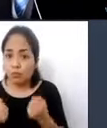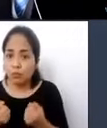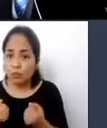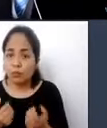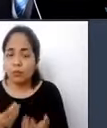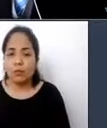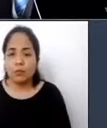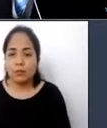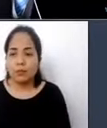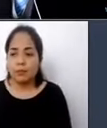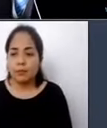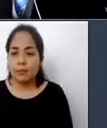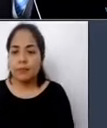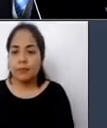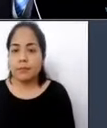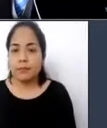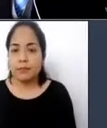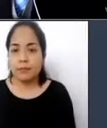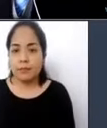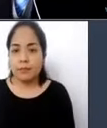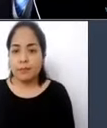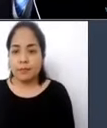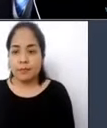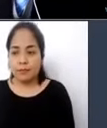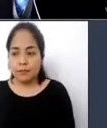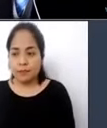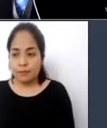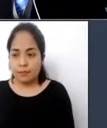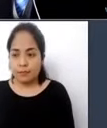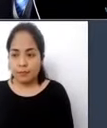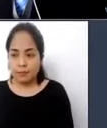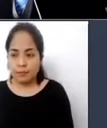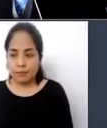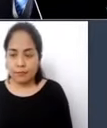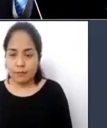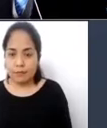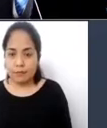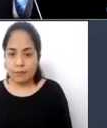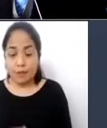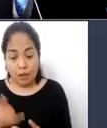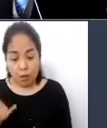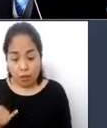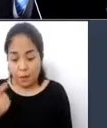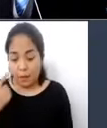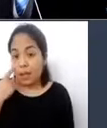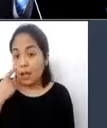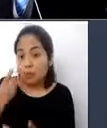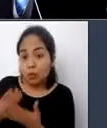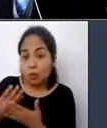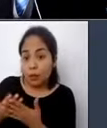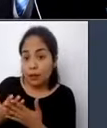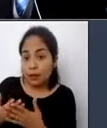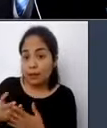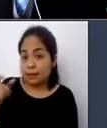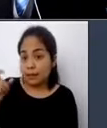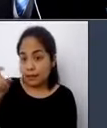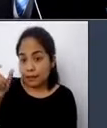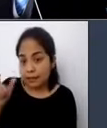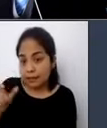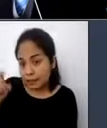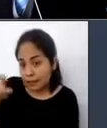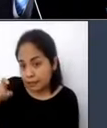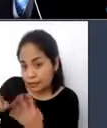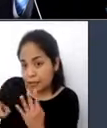esta necesidad de conocer al usuario, recuerdo que en el año 2012